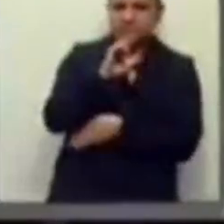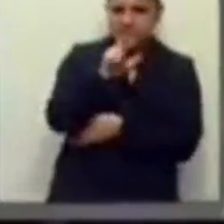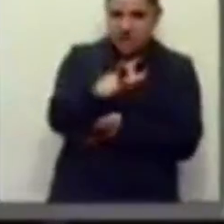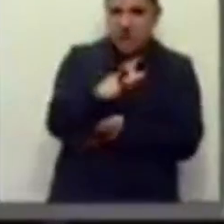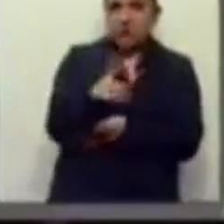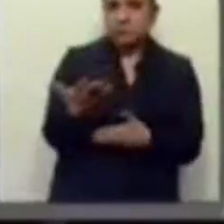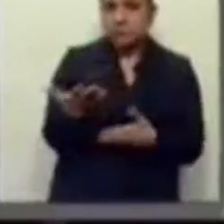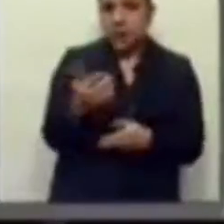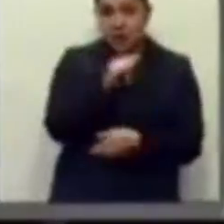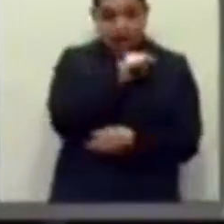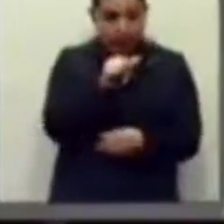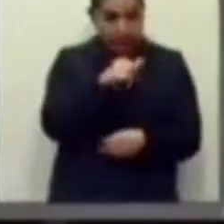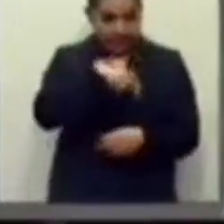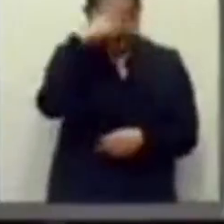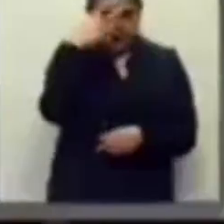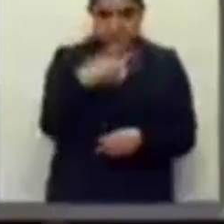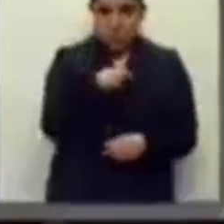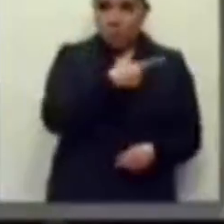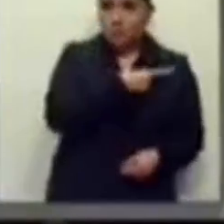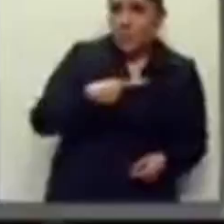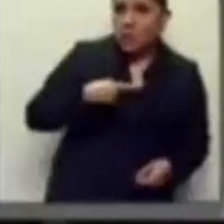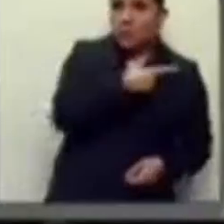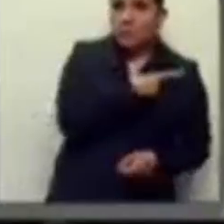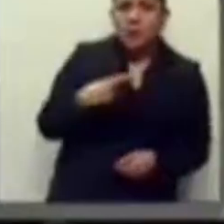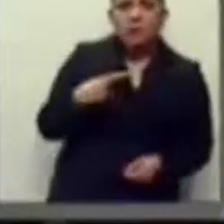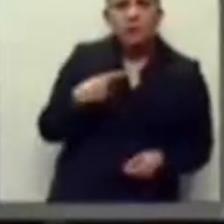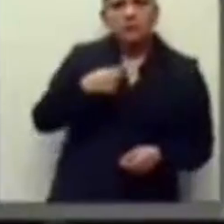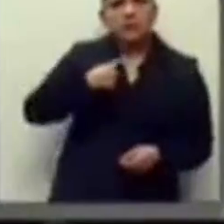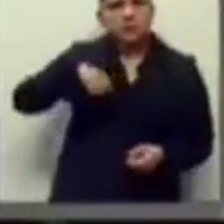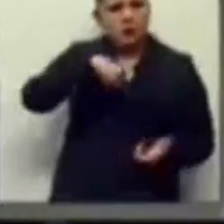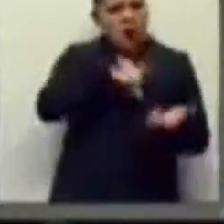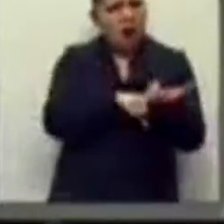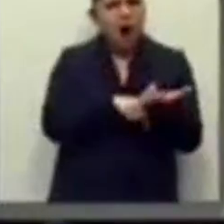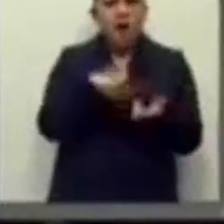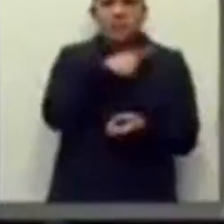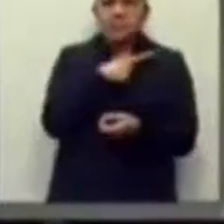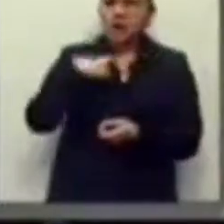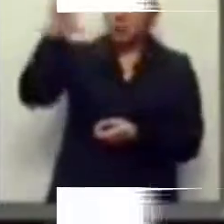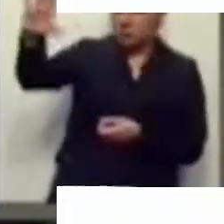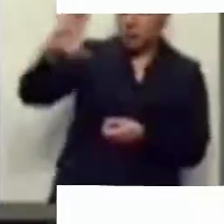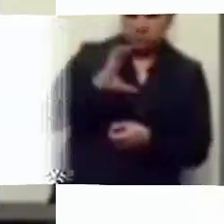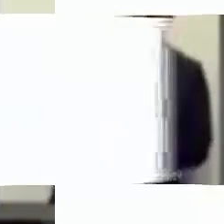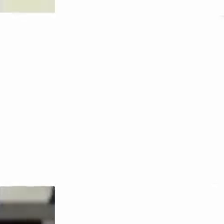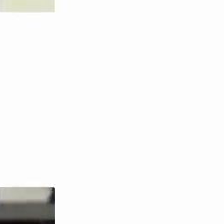se endeudó y que no sabemos siquiera en qué gastamos la deuda. Muchas gracias.